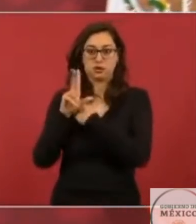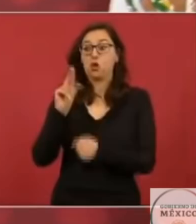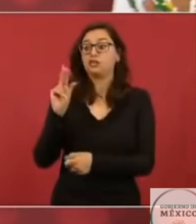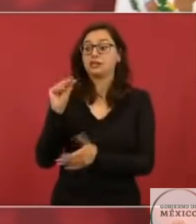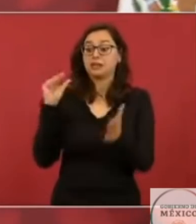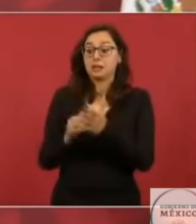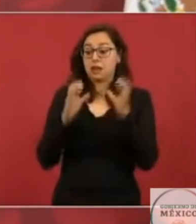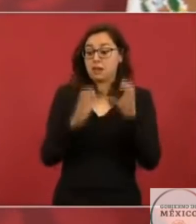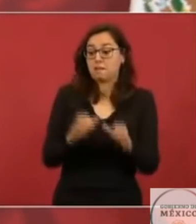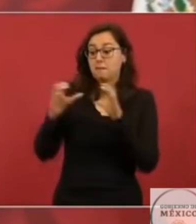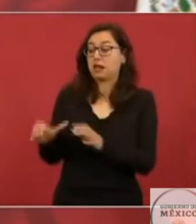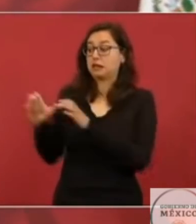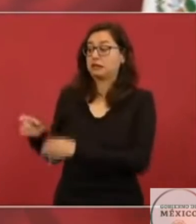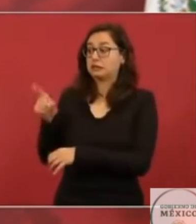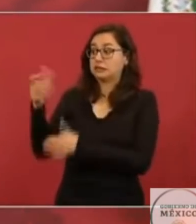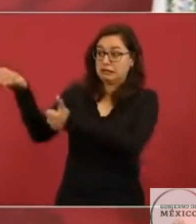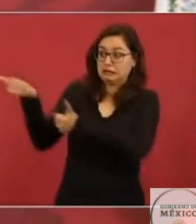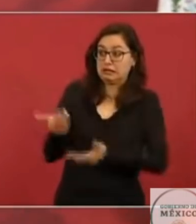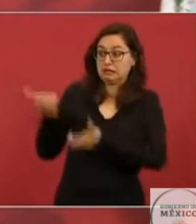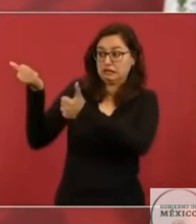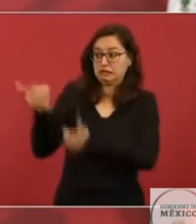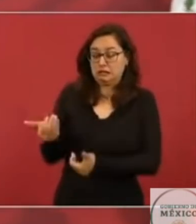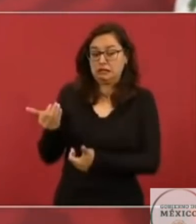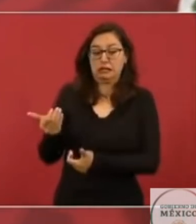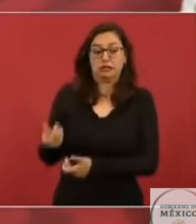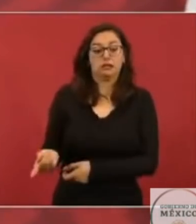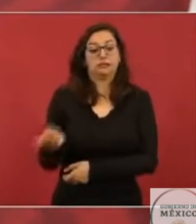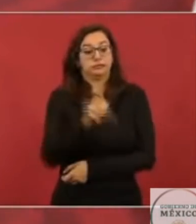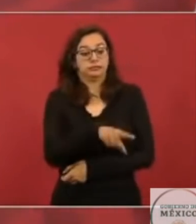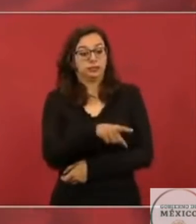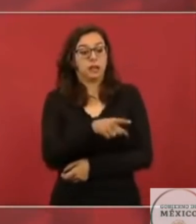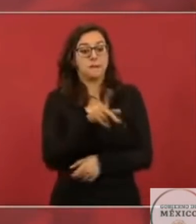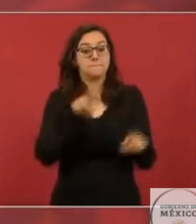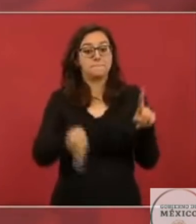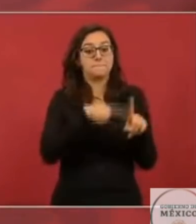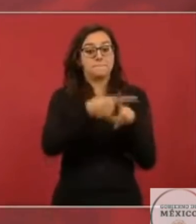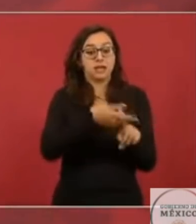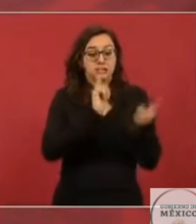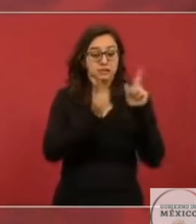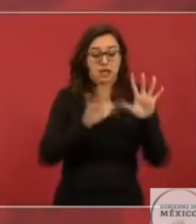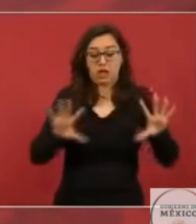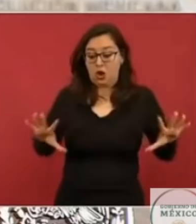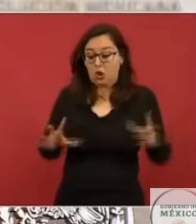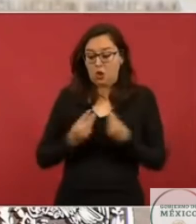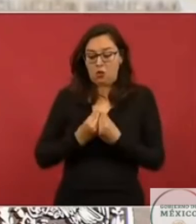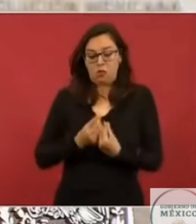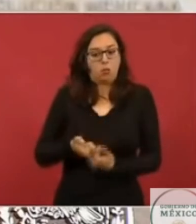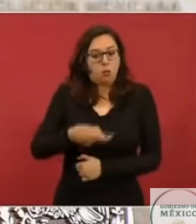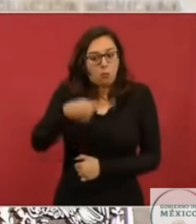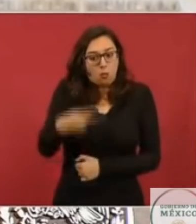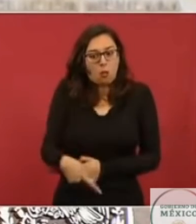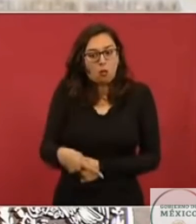sumamos esos 90 mil, ya somos autosuficientes en diésel. Esto lo hemos logrado